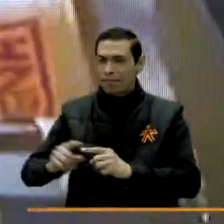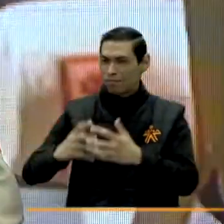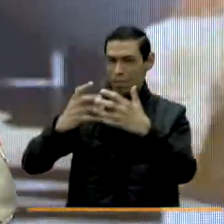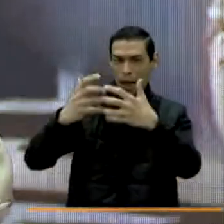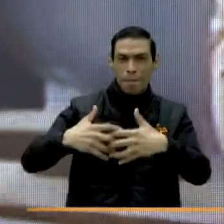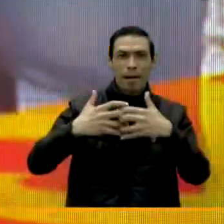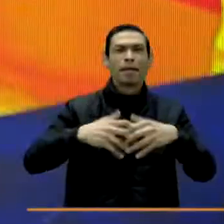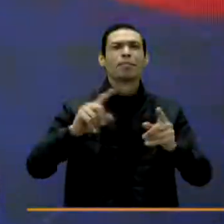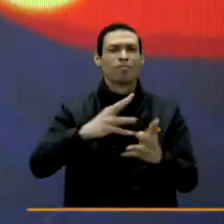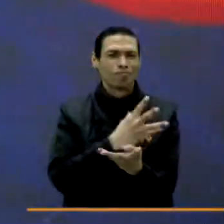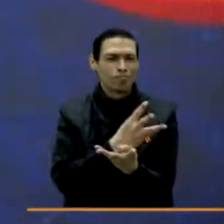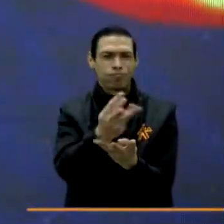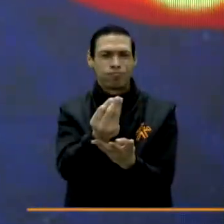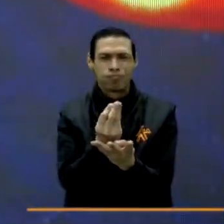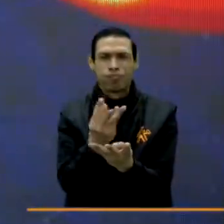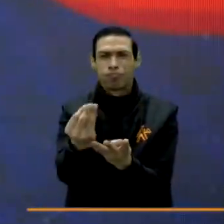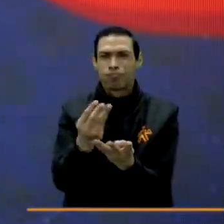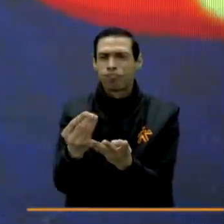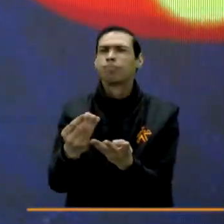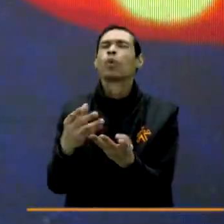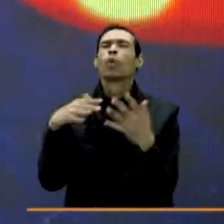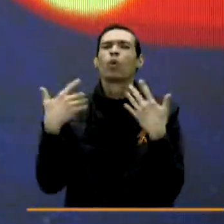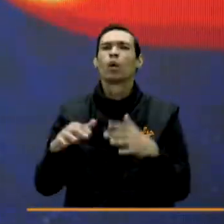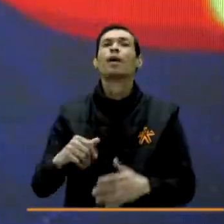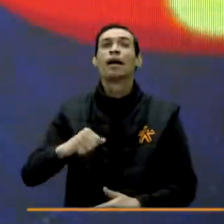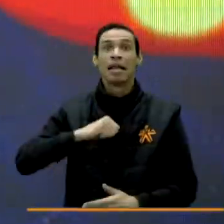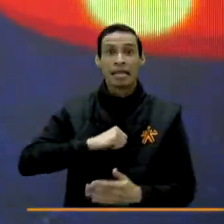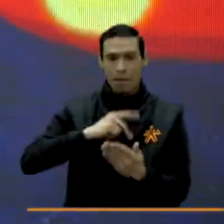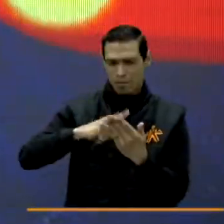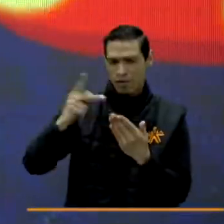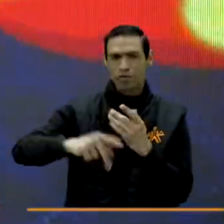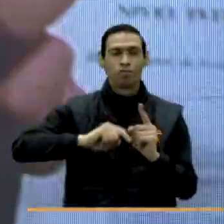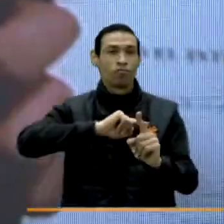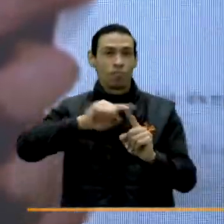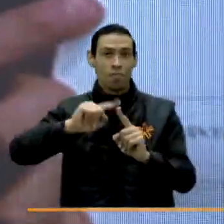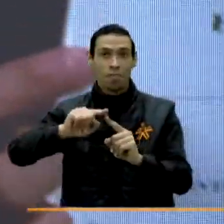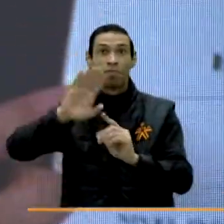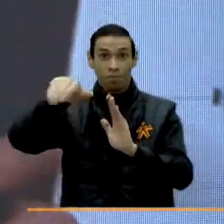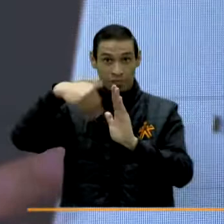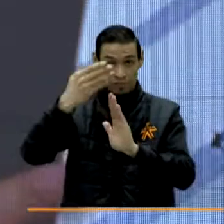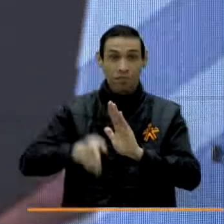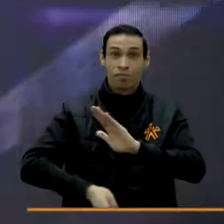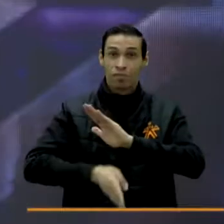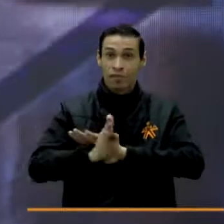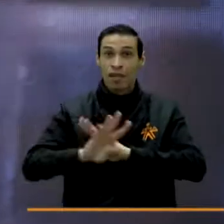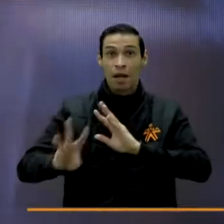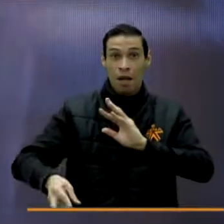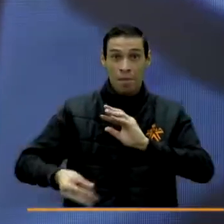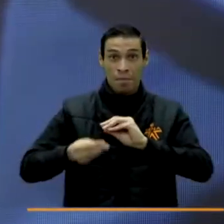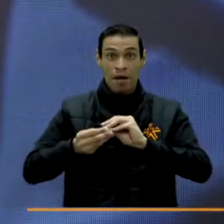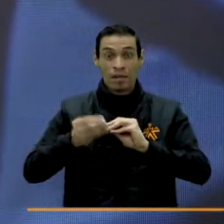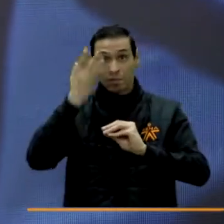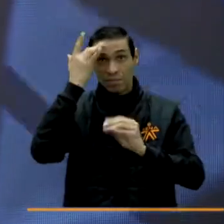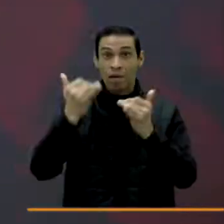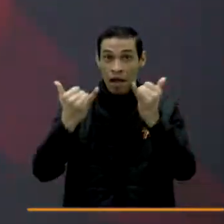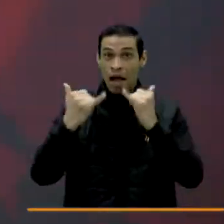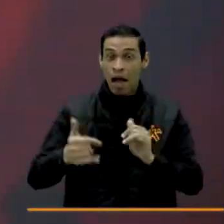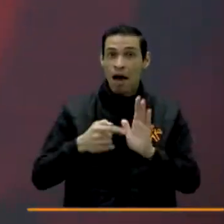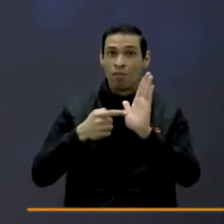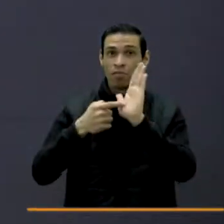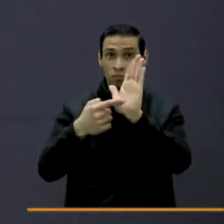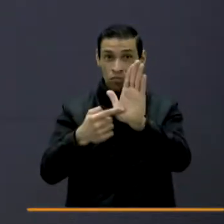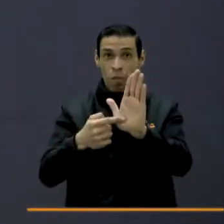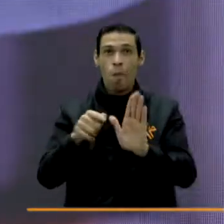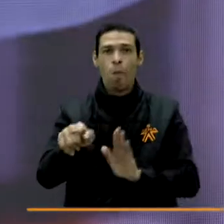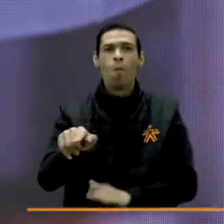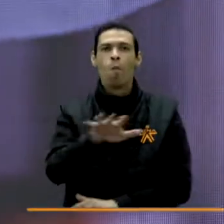Por lo que me imagino la lista de todos los proyectos que se vienen adelante. ya continuamos en un momento contigo con más preguntas, porque vamos a ver una